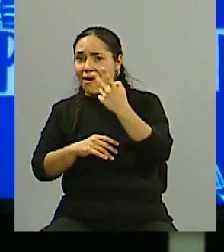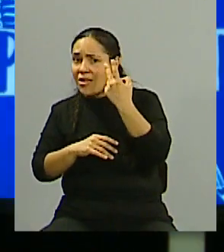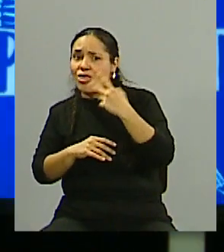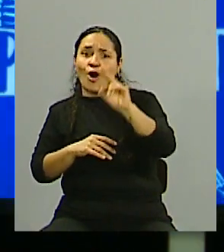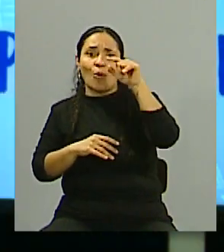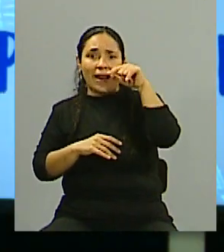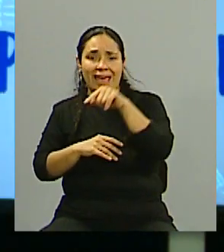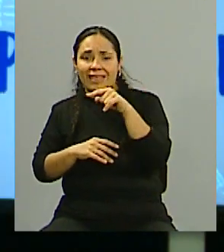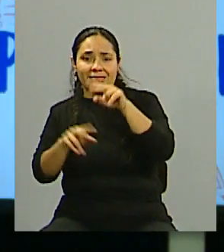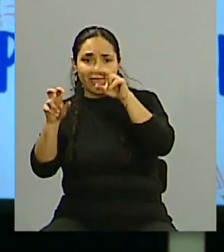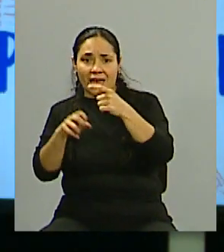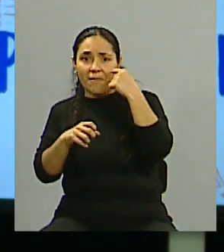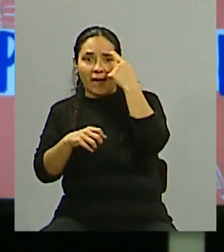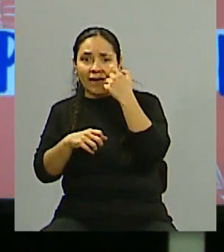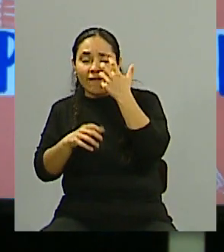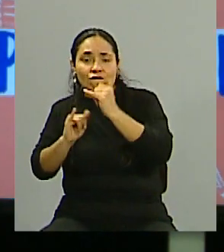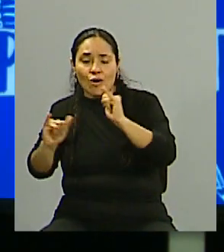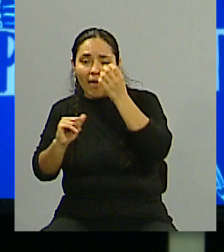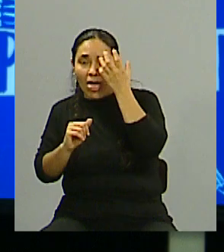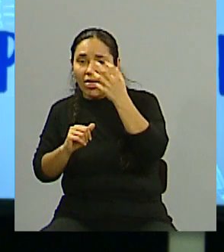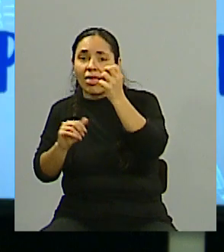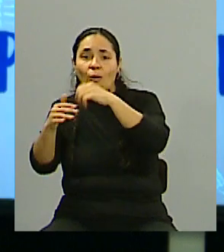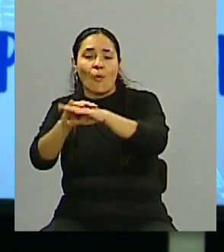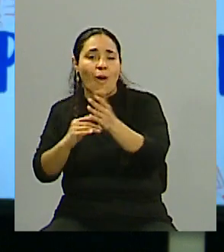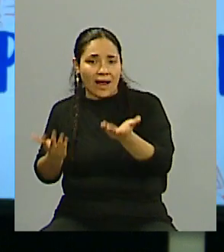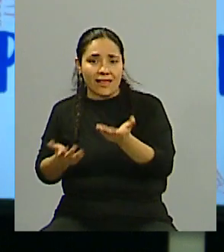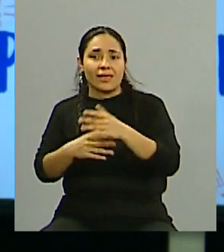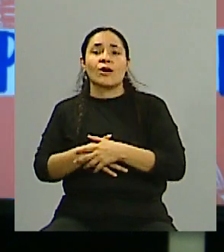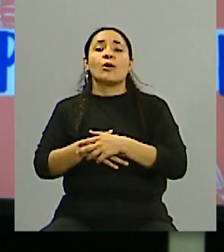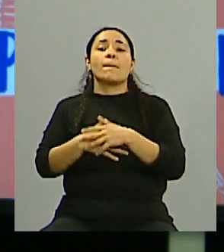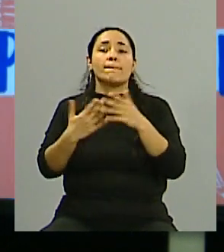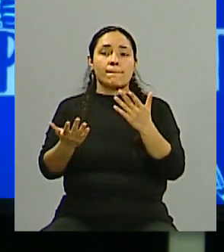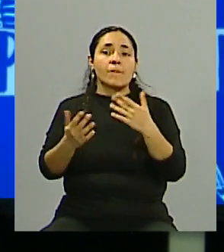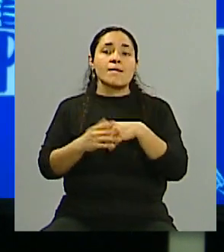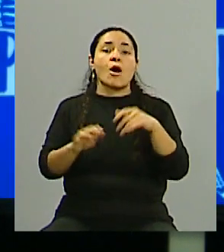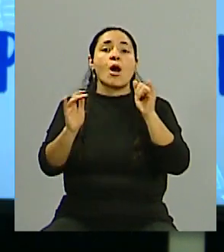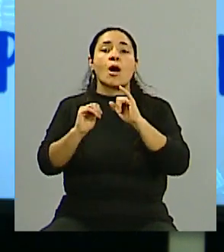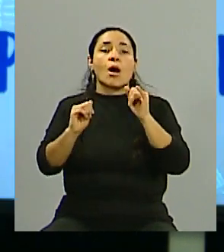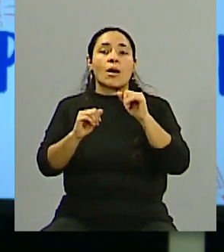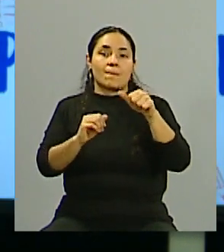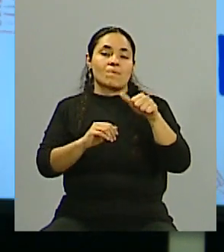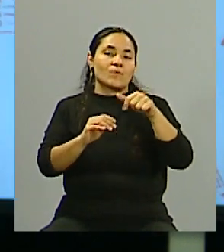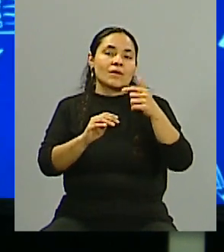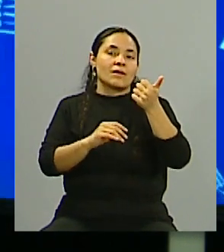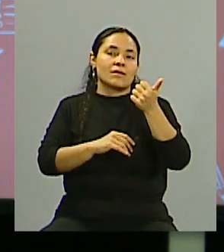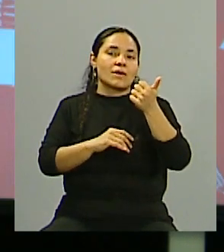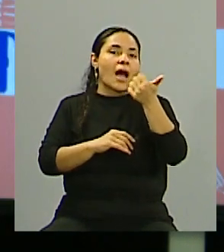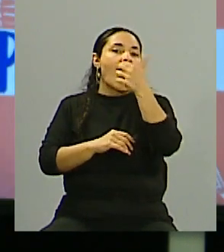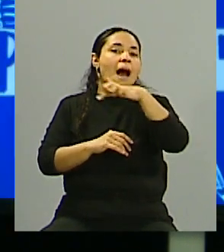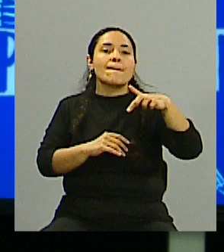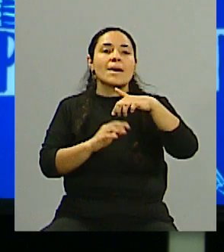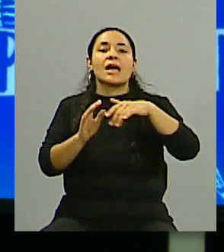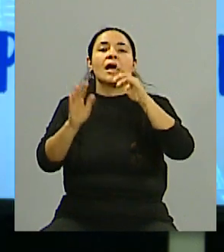Inclusive cuando uno abre una red social, los términos y condiciones, nosotros con un grupo de investigación bajamos todos los términos y condiciones de las 5 o 6 redes sociales más